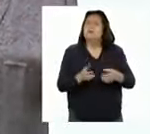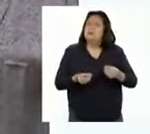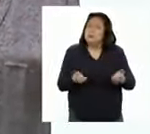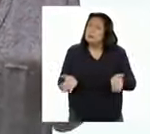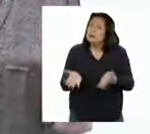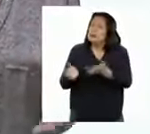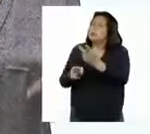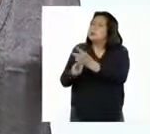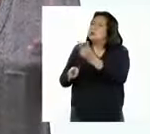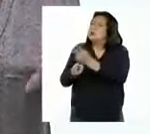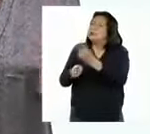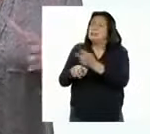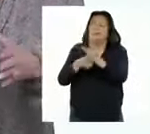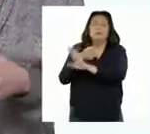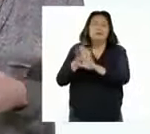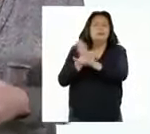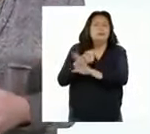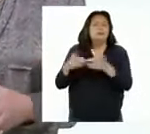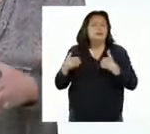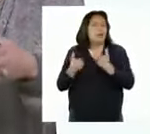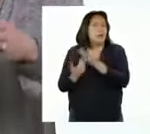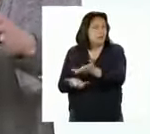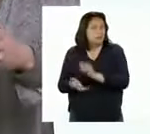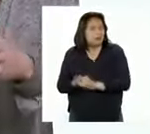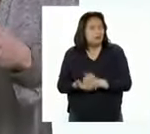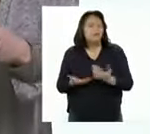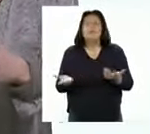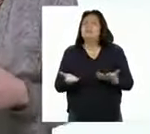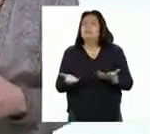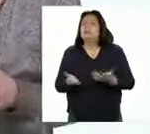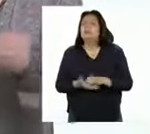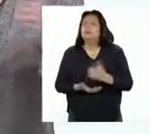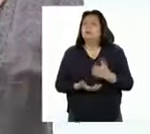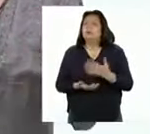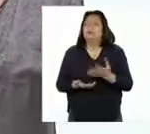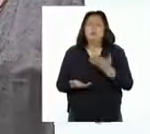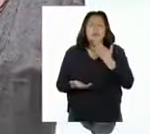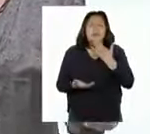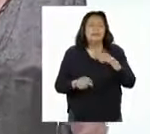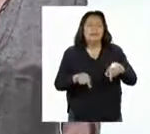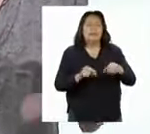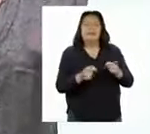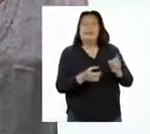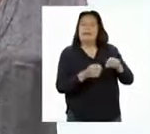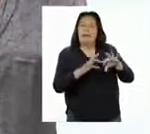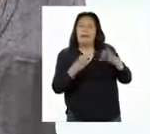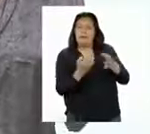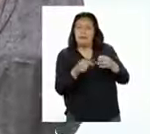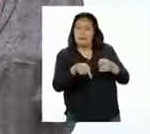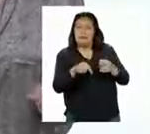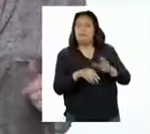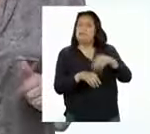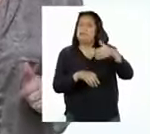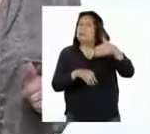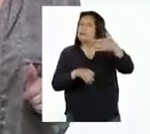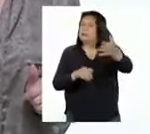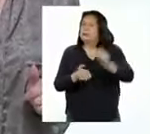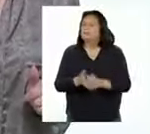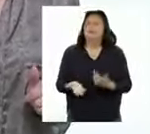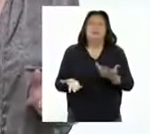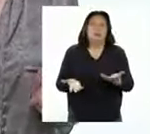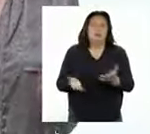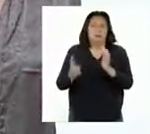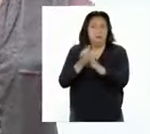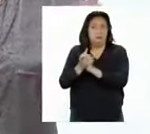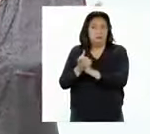promover el cuidado y la protección de los animales entre los miembros de nuestra familia y más adelante con